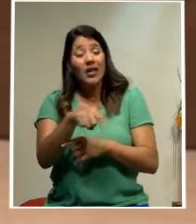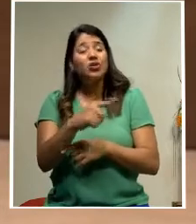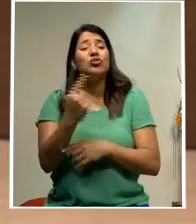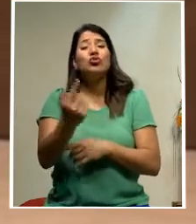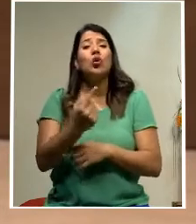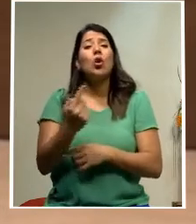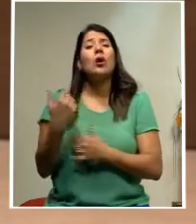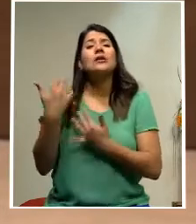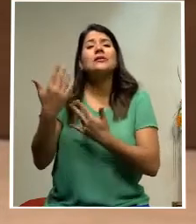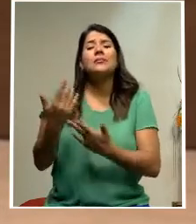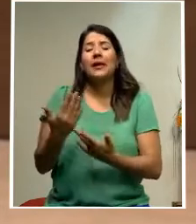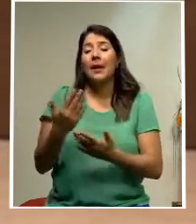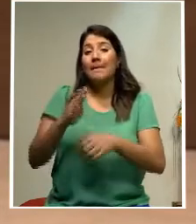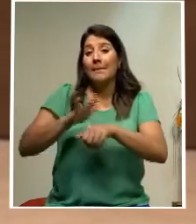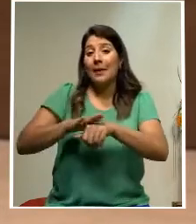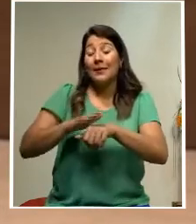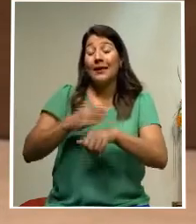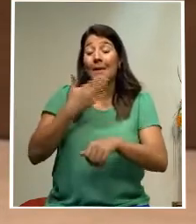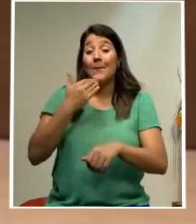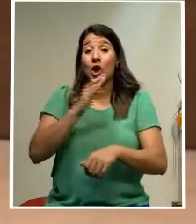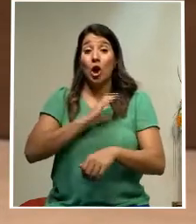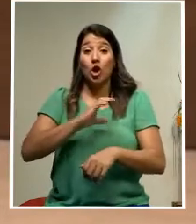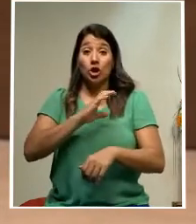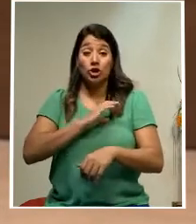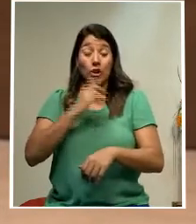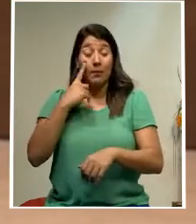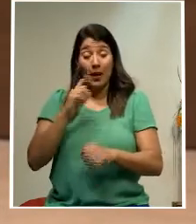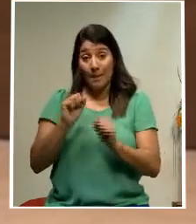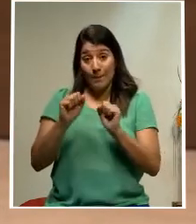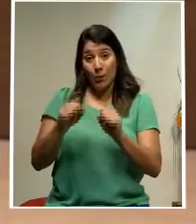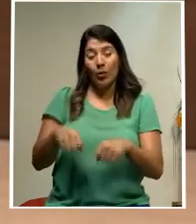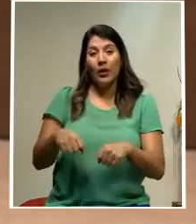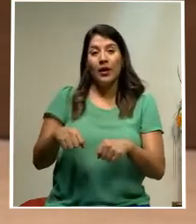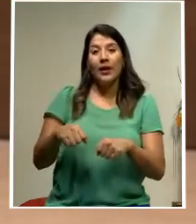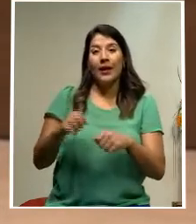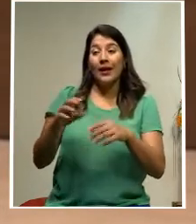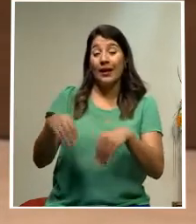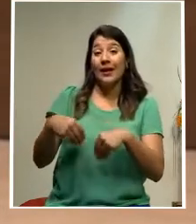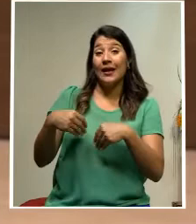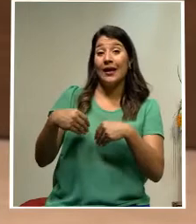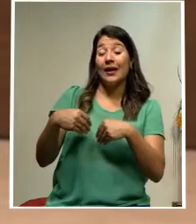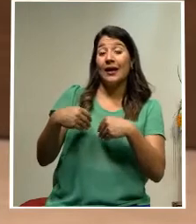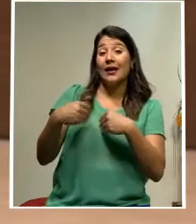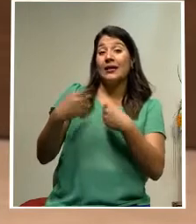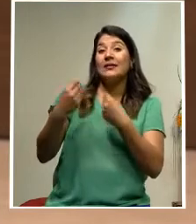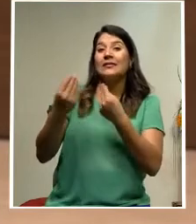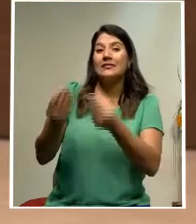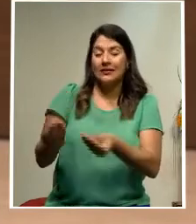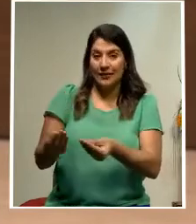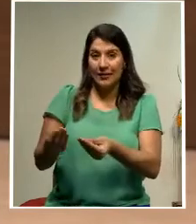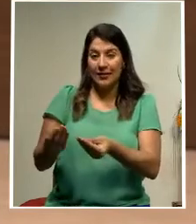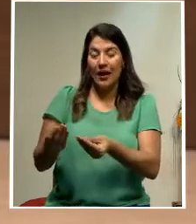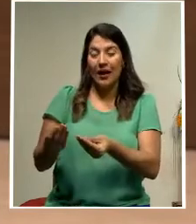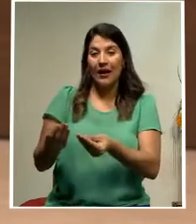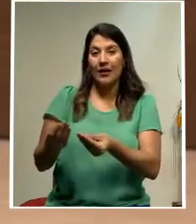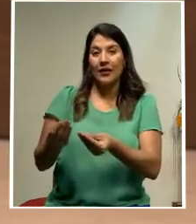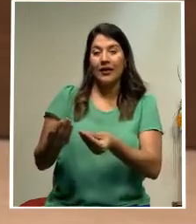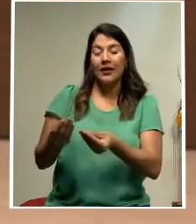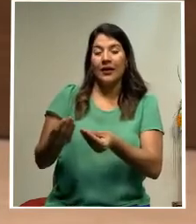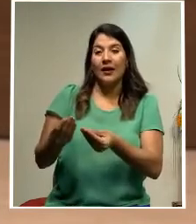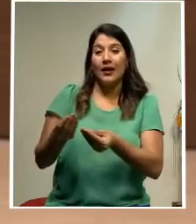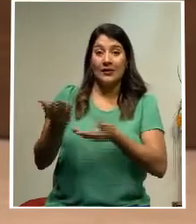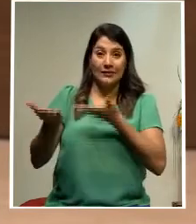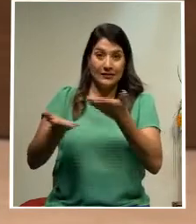mejores condiciones para poder ejercer sus facultades